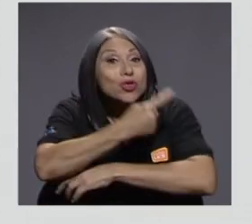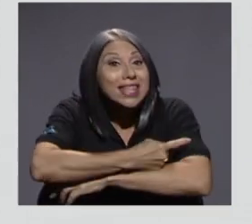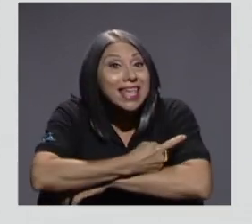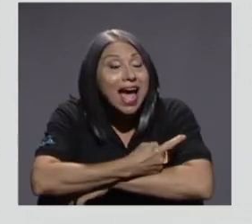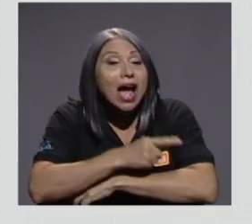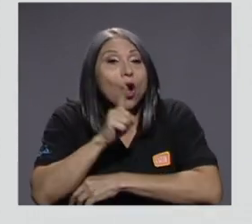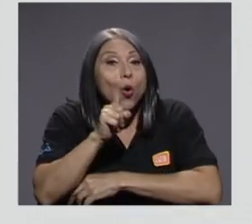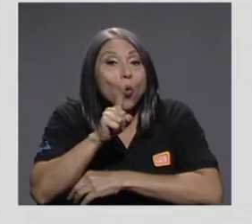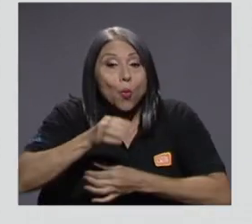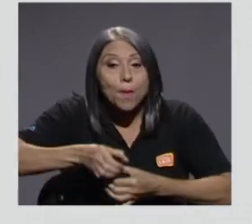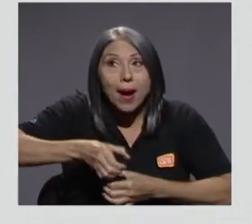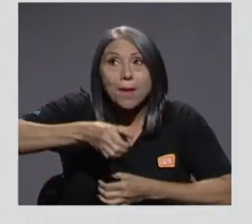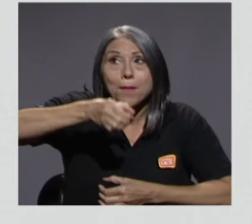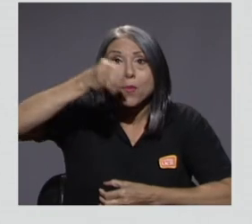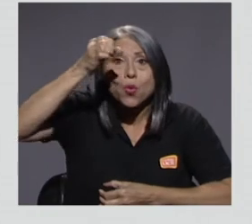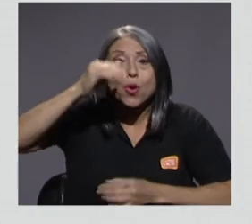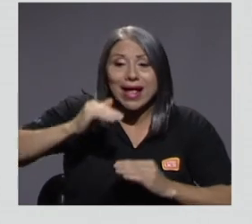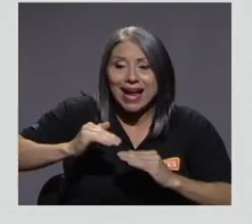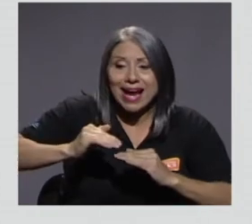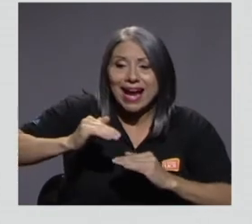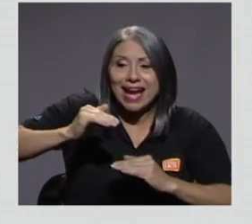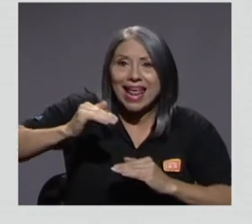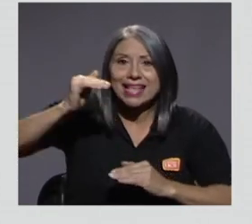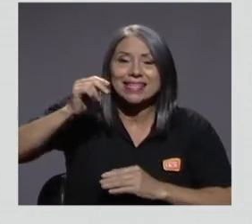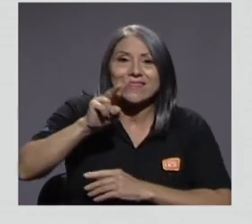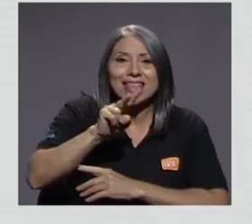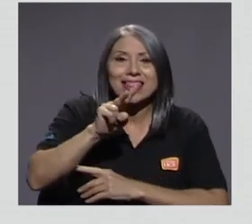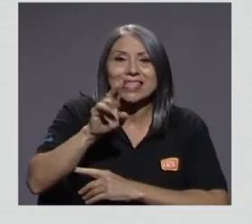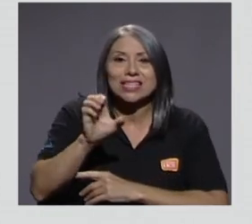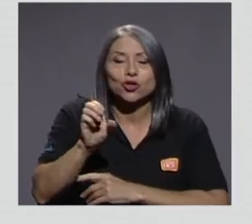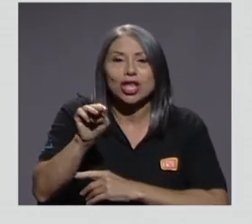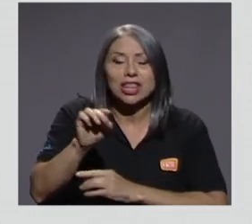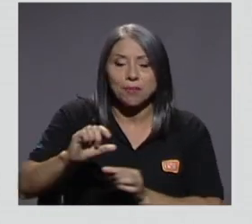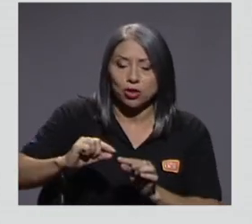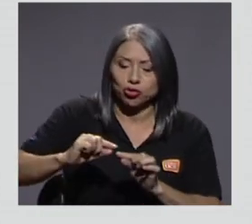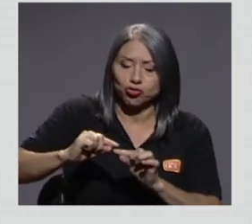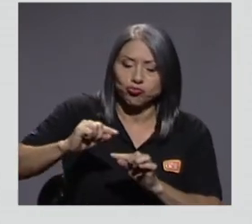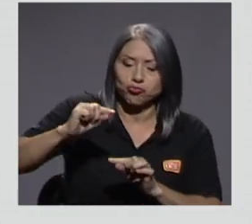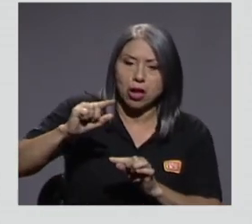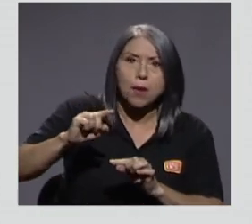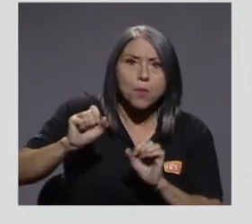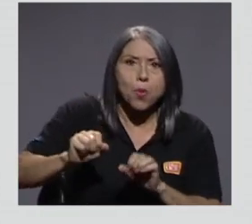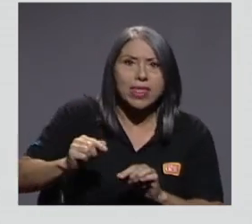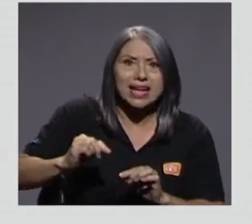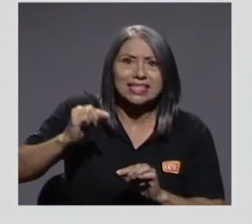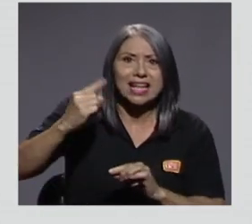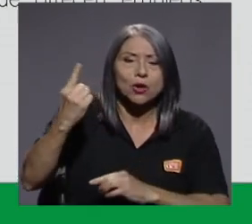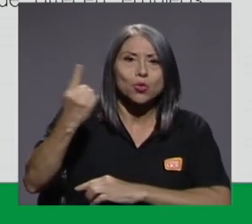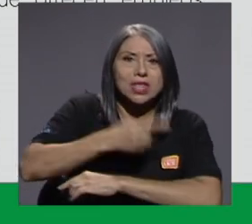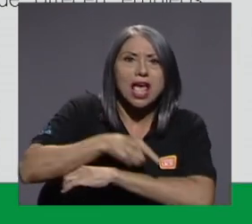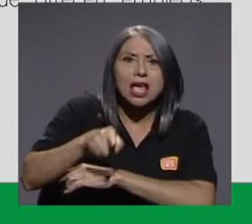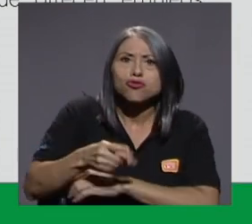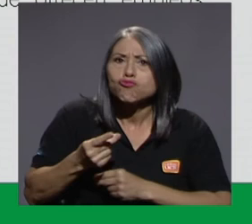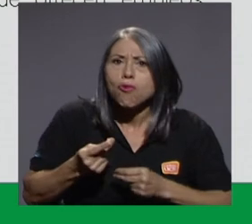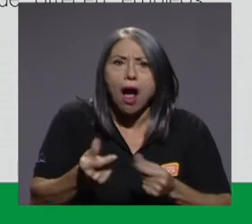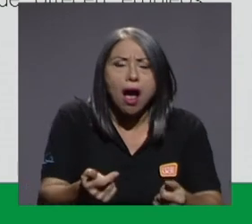centímetros. ¿Qué tenemos? Es biocompostable, es biodegradable, entonces que tiene muchas ventajas.